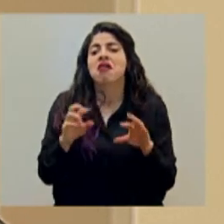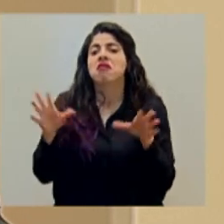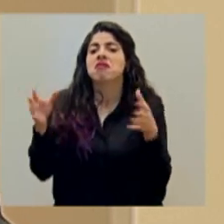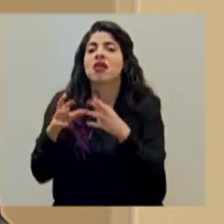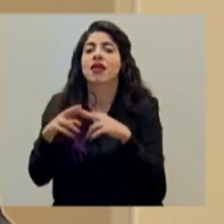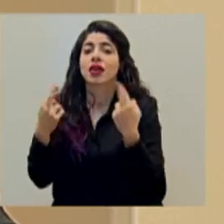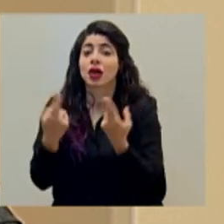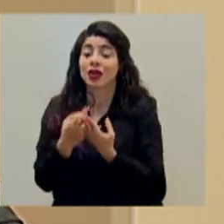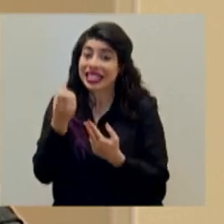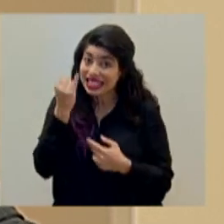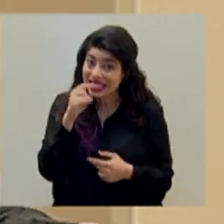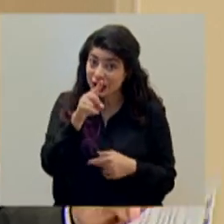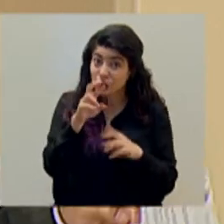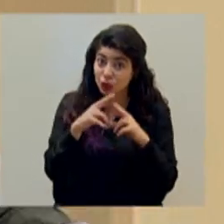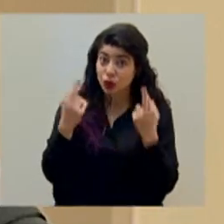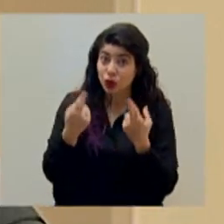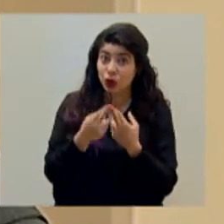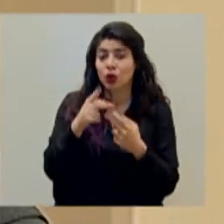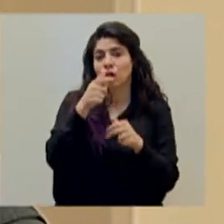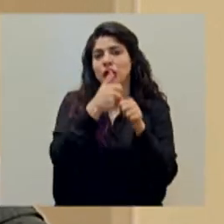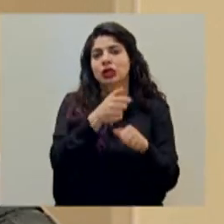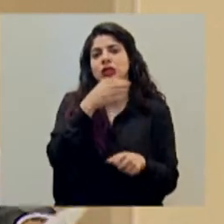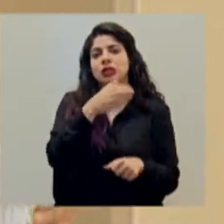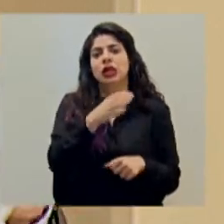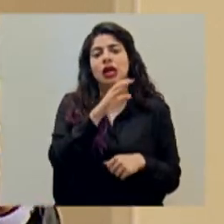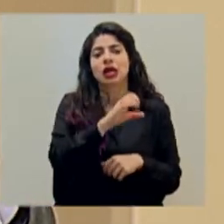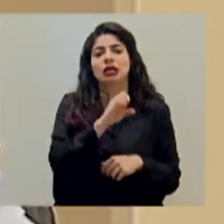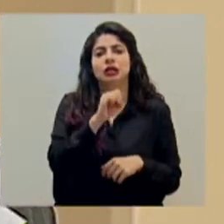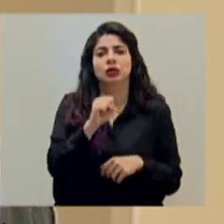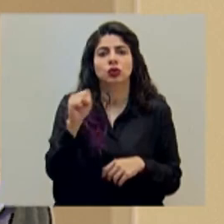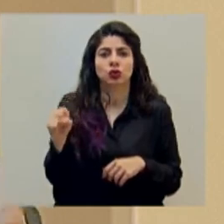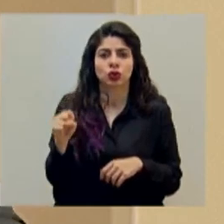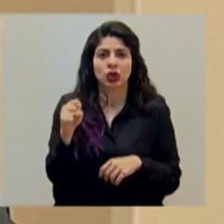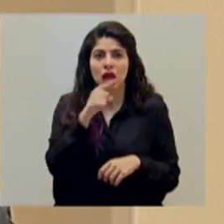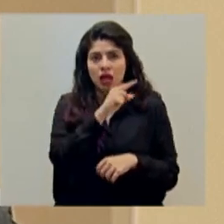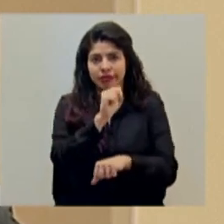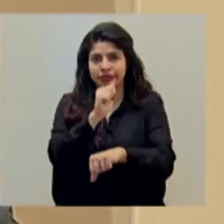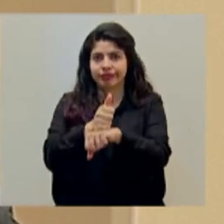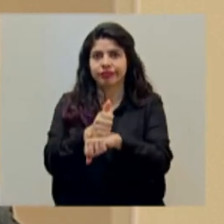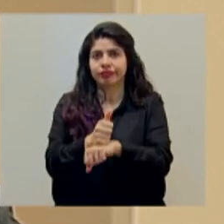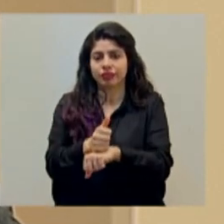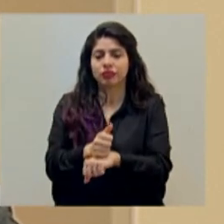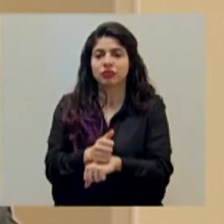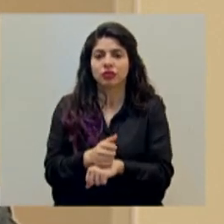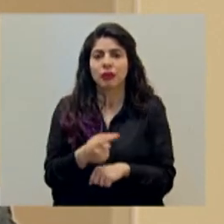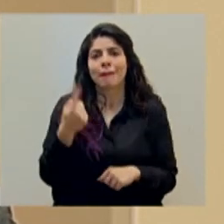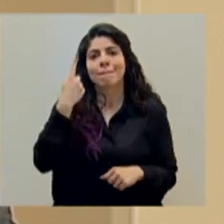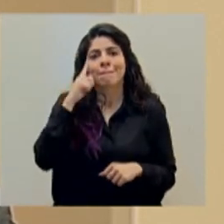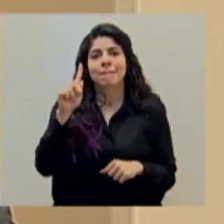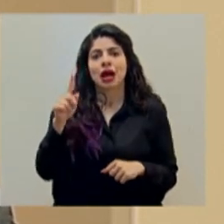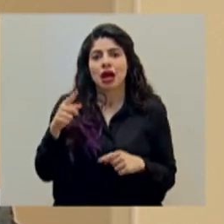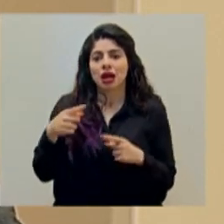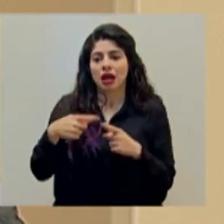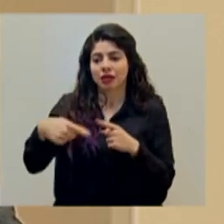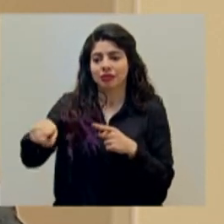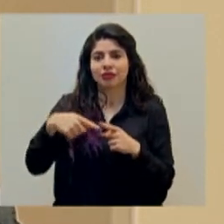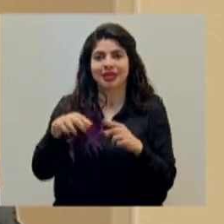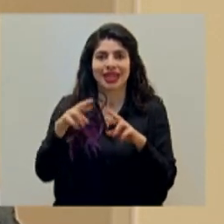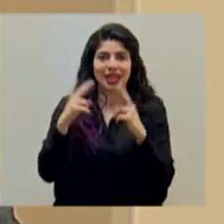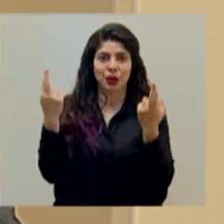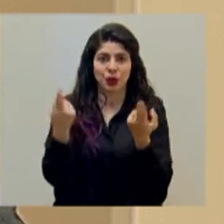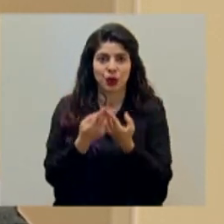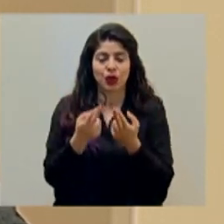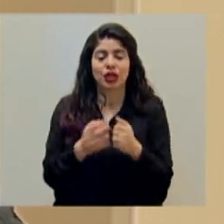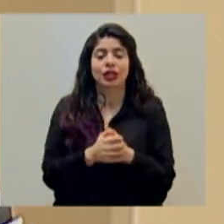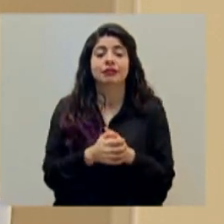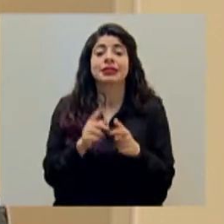recomendaciones que desde la Caja Costarricense de Seguro Social se establecen para estas reuniones,